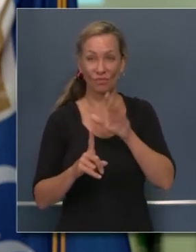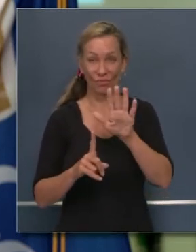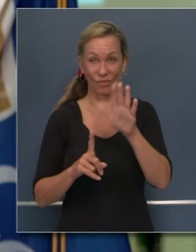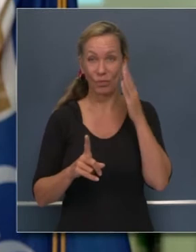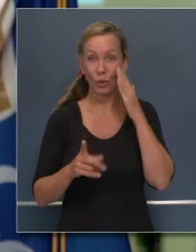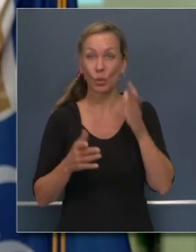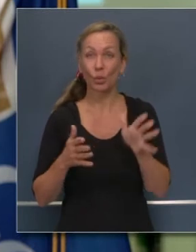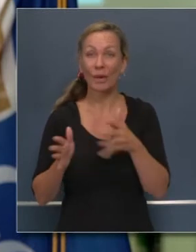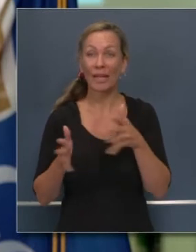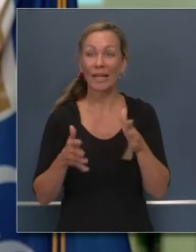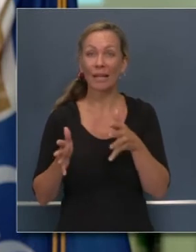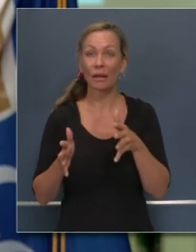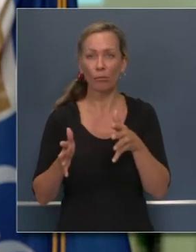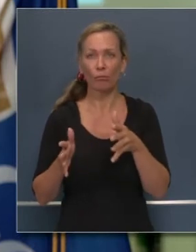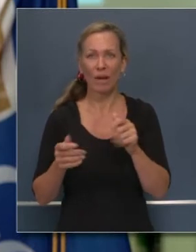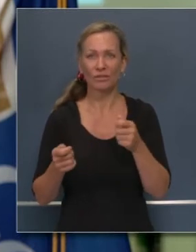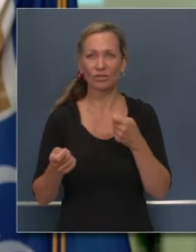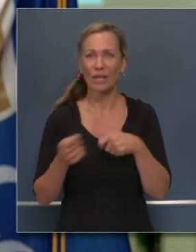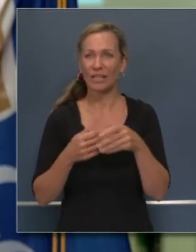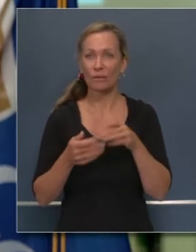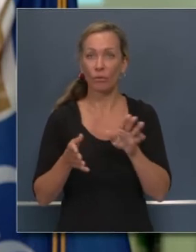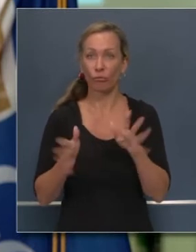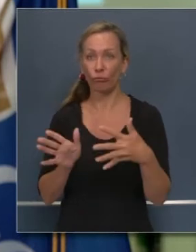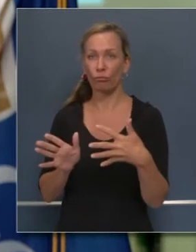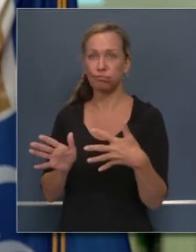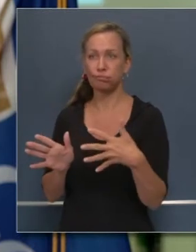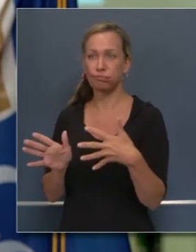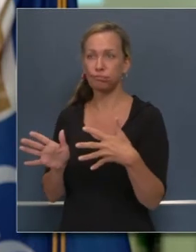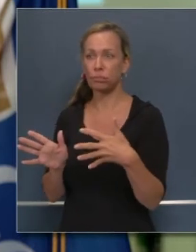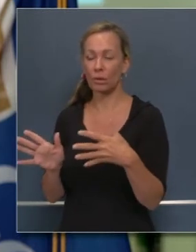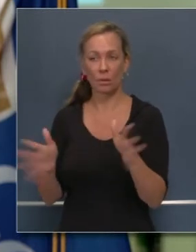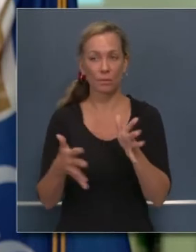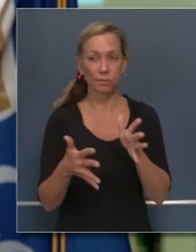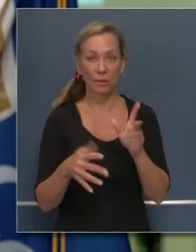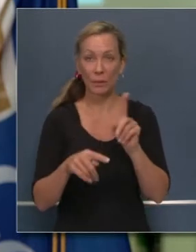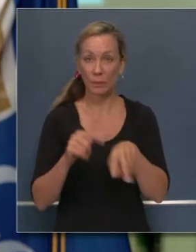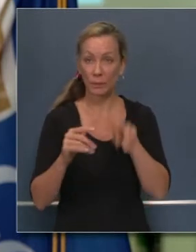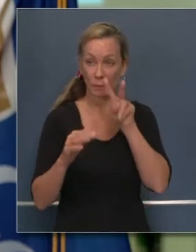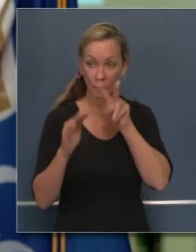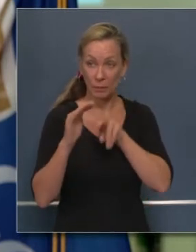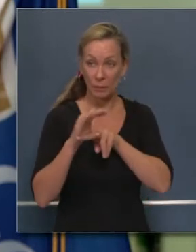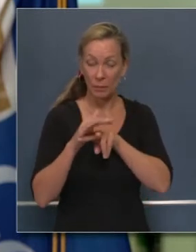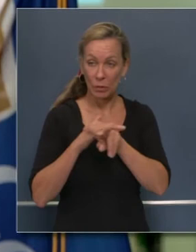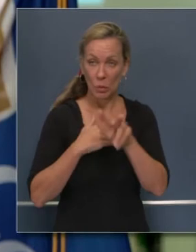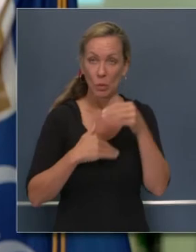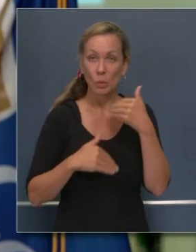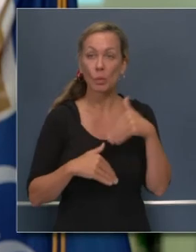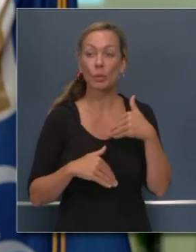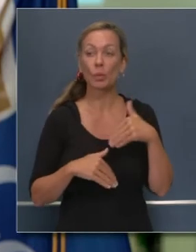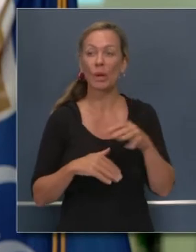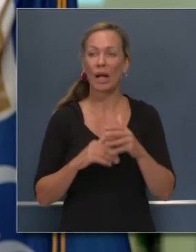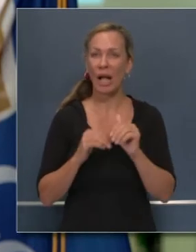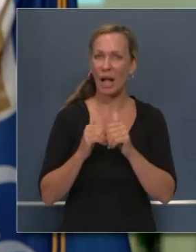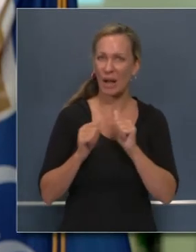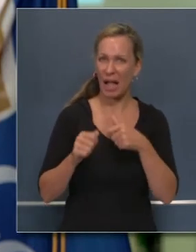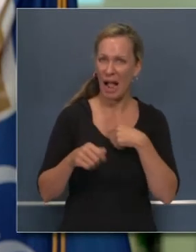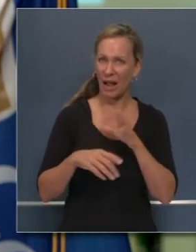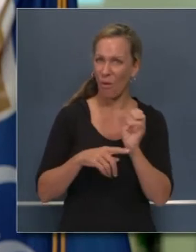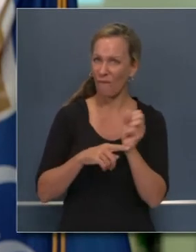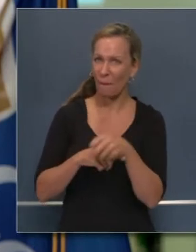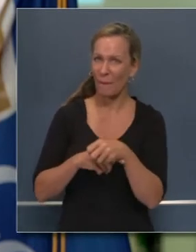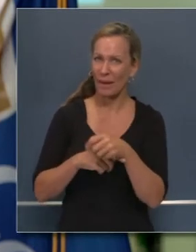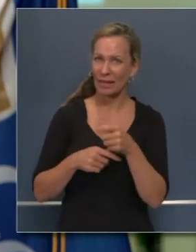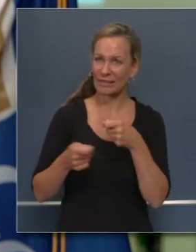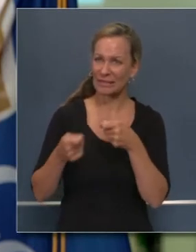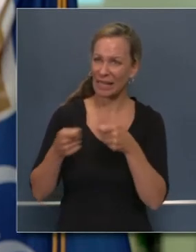Los vientos determinarán nuestra habilidad de contener estos incendios. Y por eso digo que